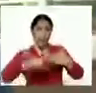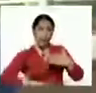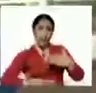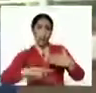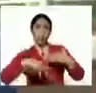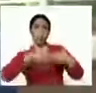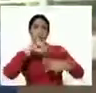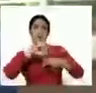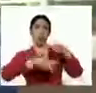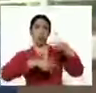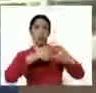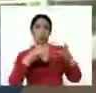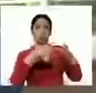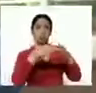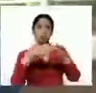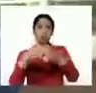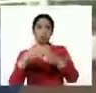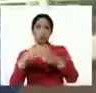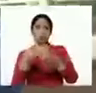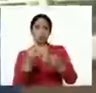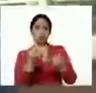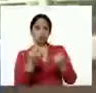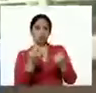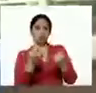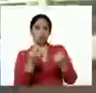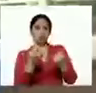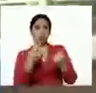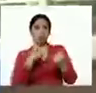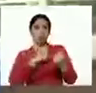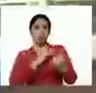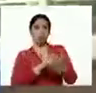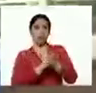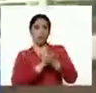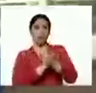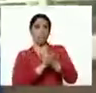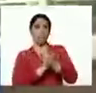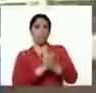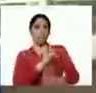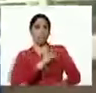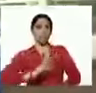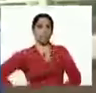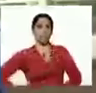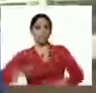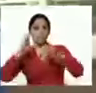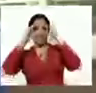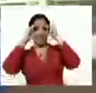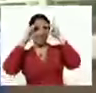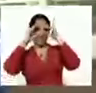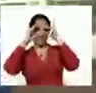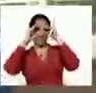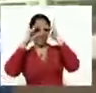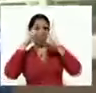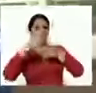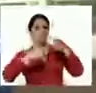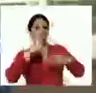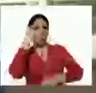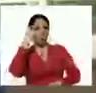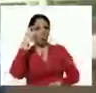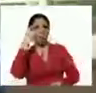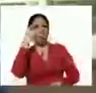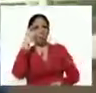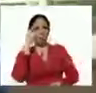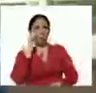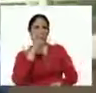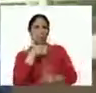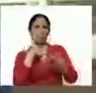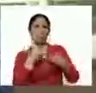El equipo de finanzas, nuestra compañera hermana, la vicepresidenta del Cis Rodríguez, que ha venido siguiendo día a día los avances en todo el